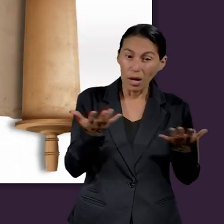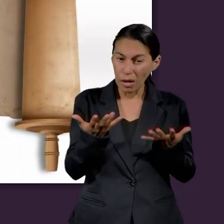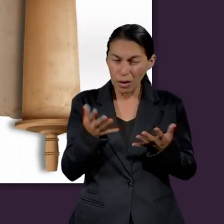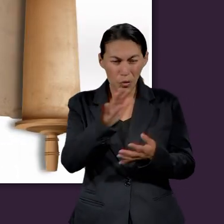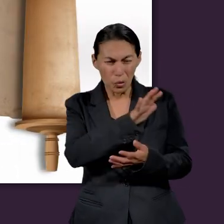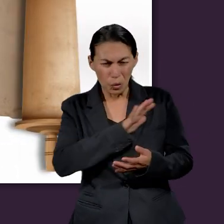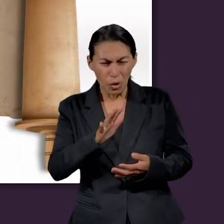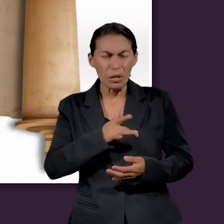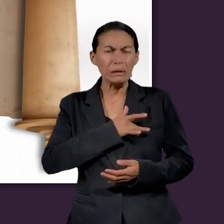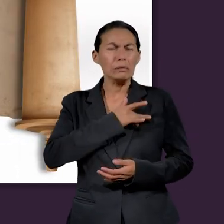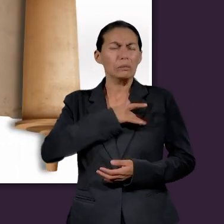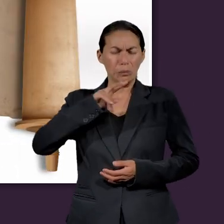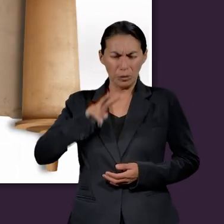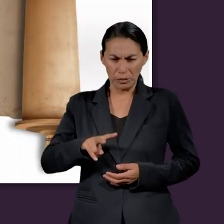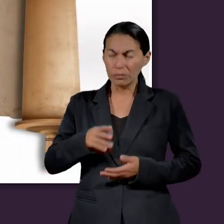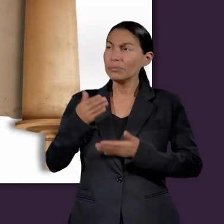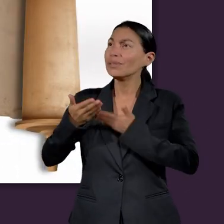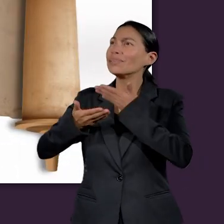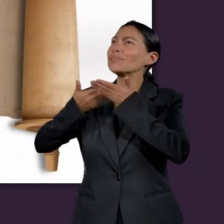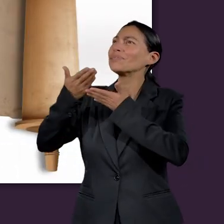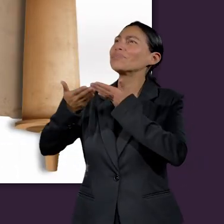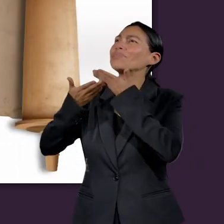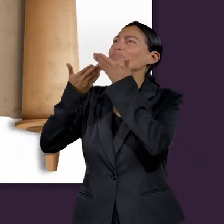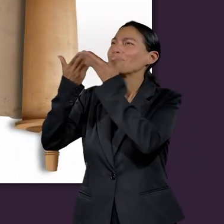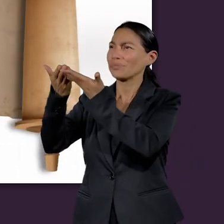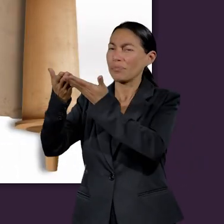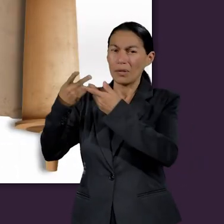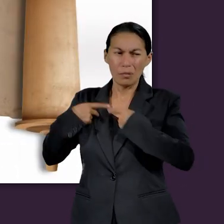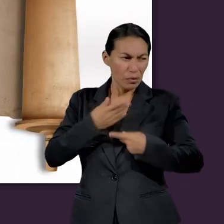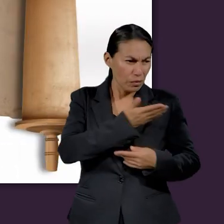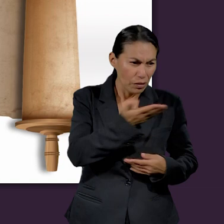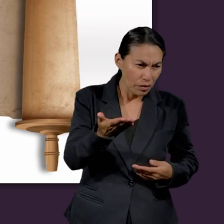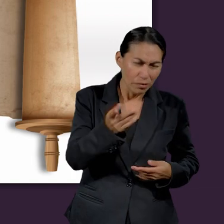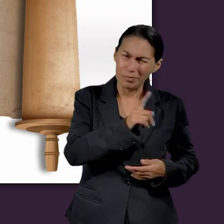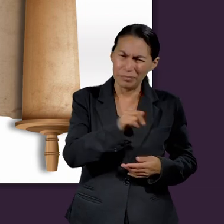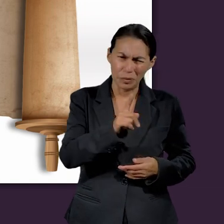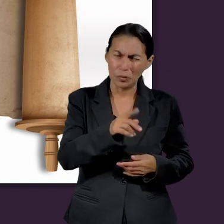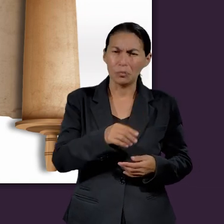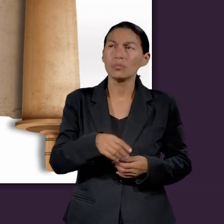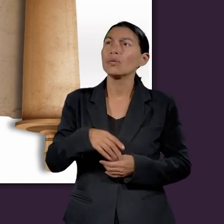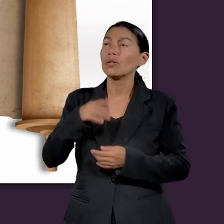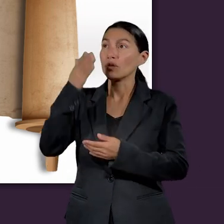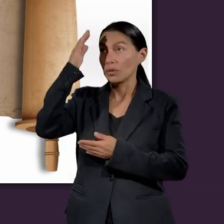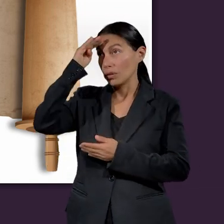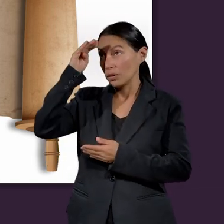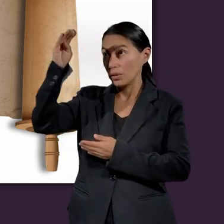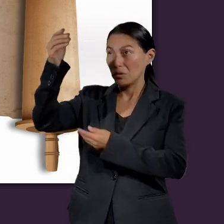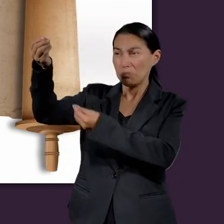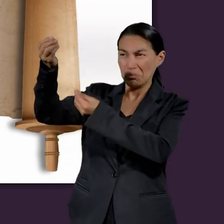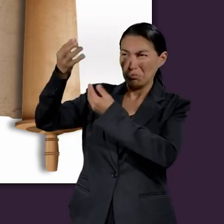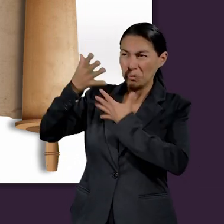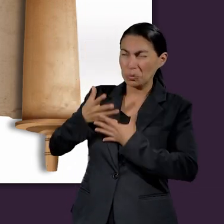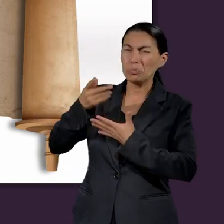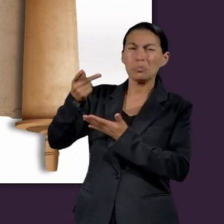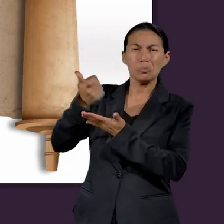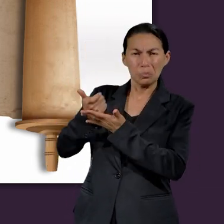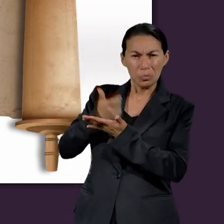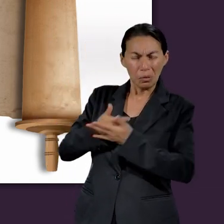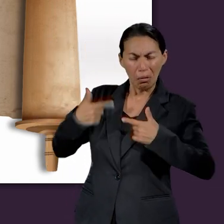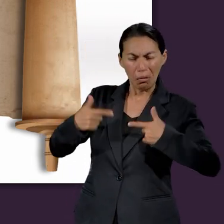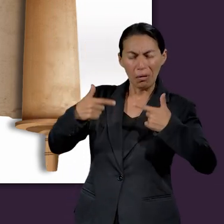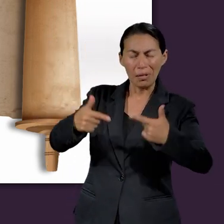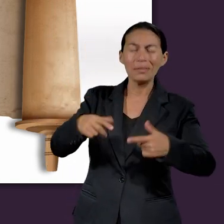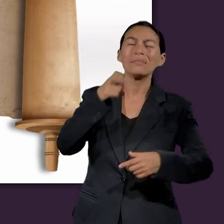Y todo lo que hagan, háganlo con el corazón, como para el Señor y no para los hombres, seguros de que recibirán del